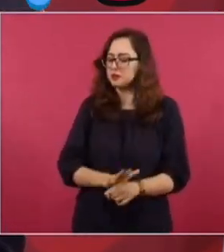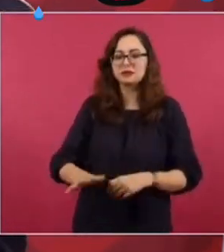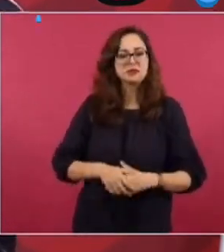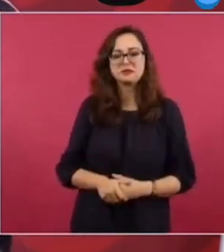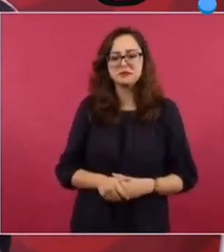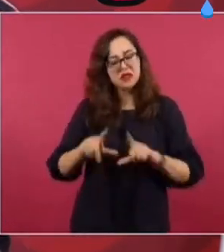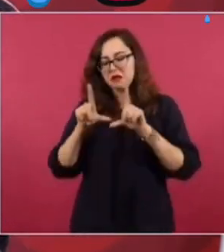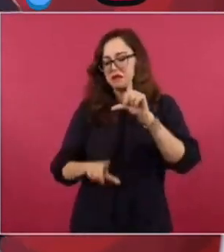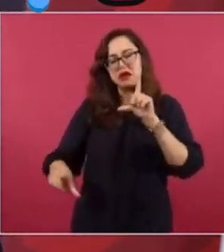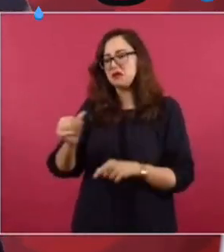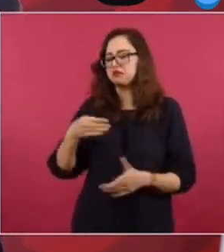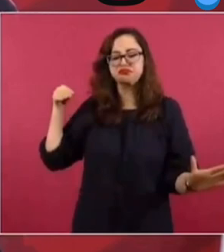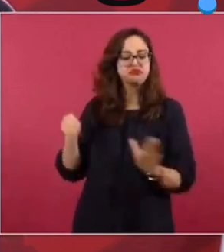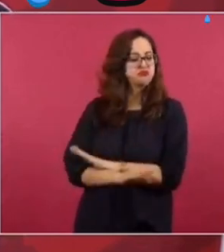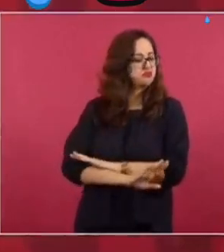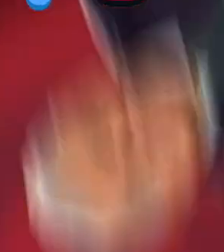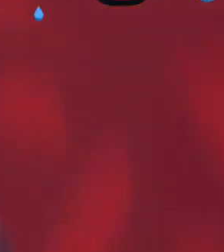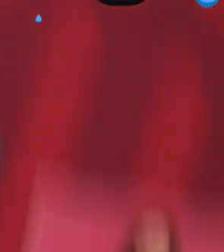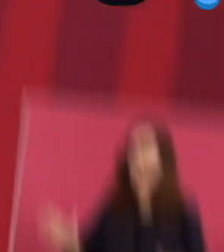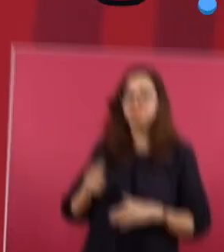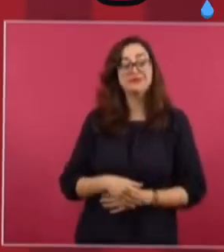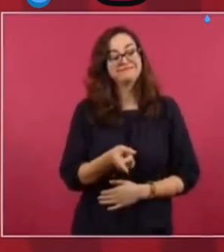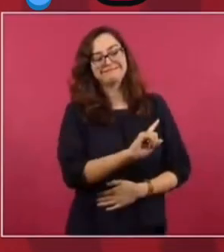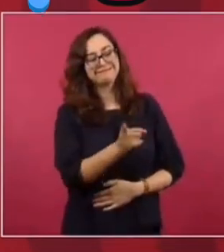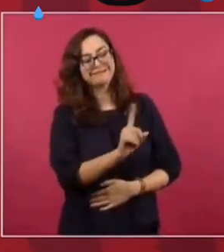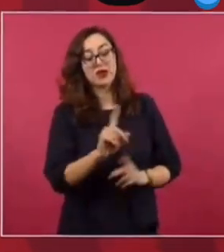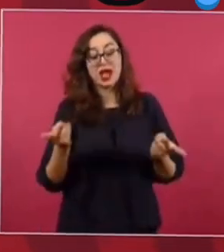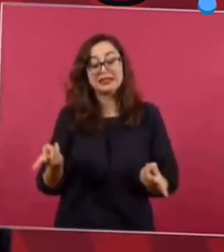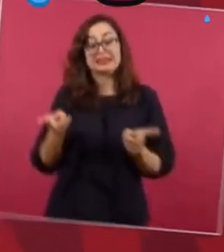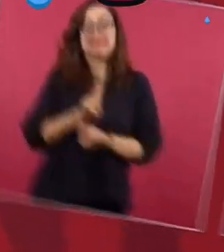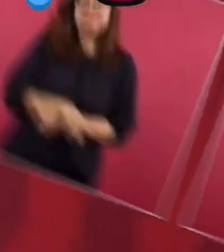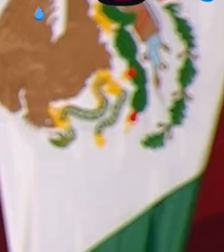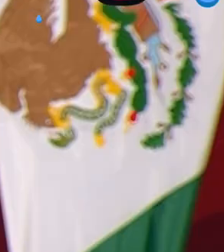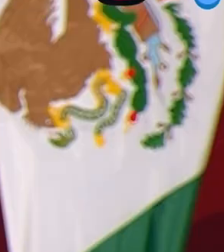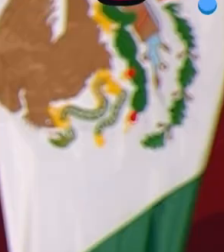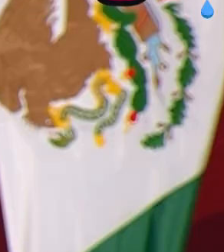Pobre México. ¿En qué país vivimos? No, es al revés.